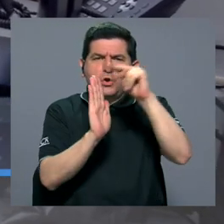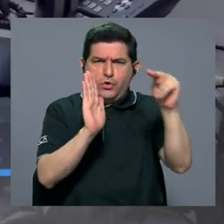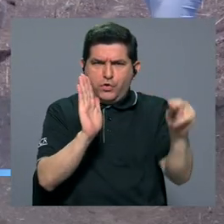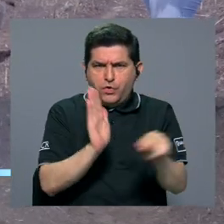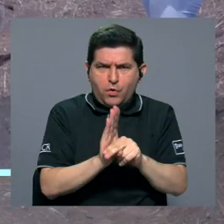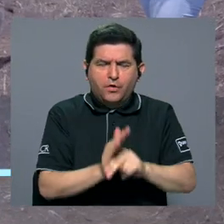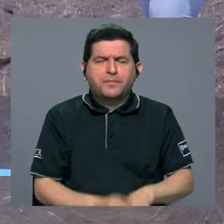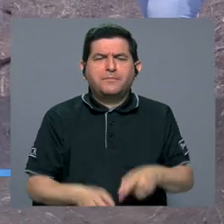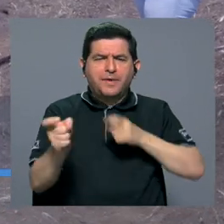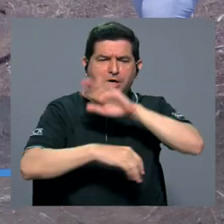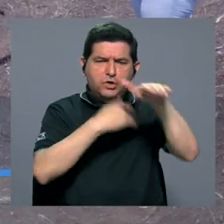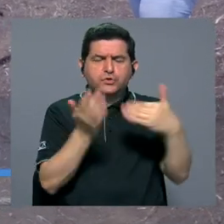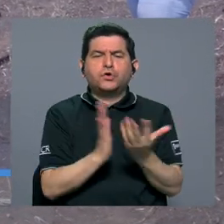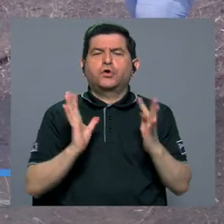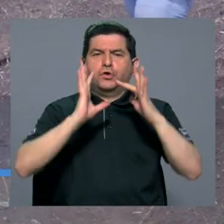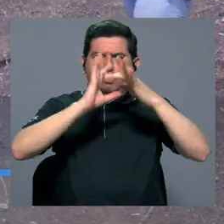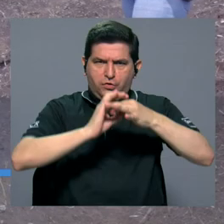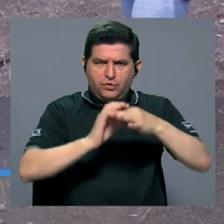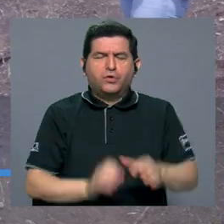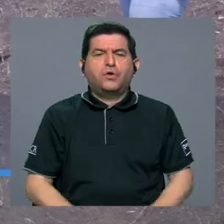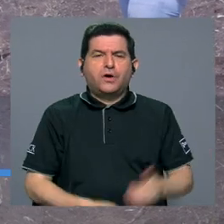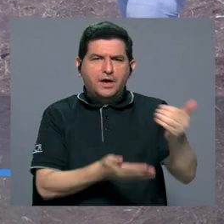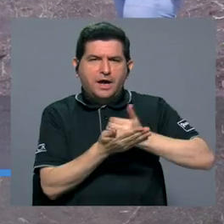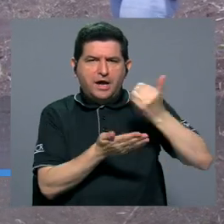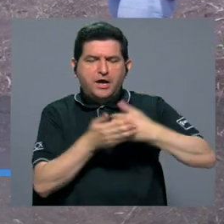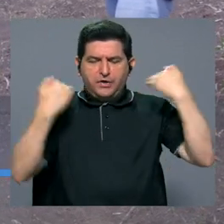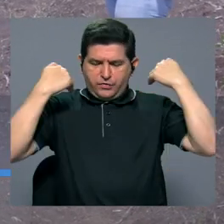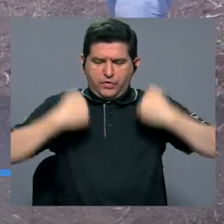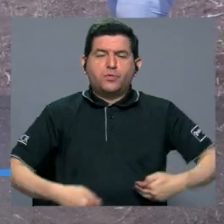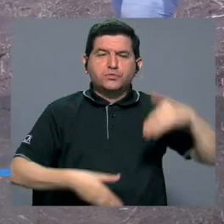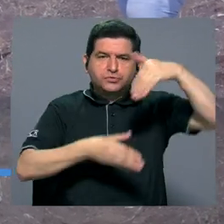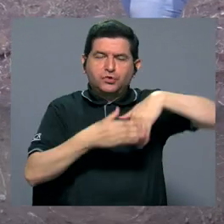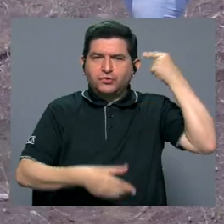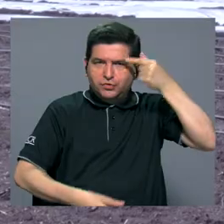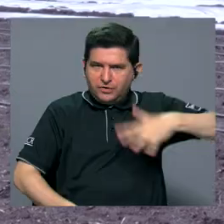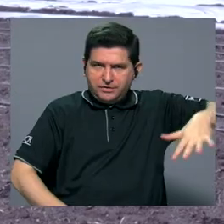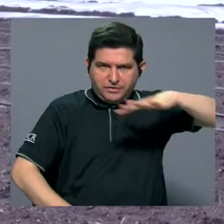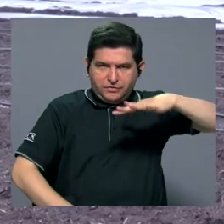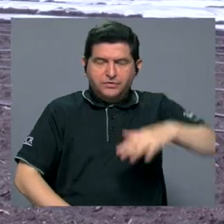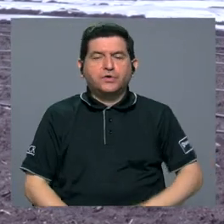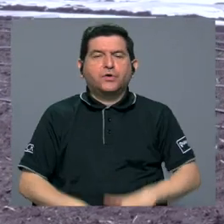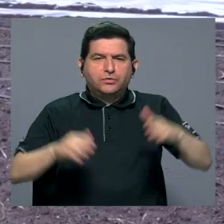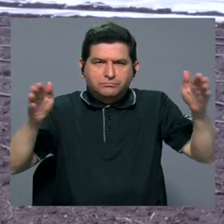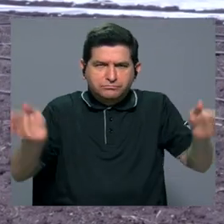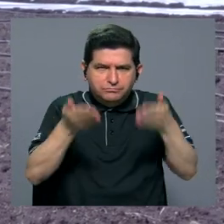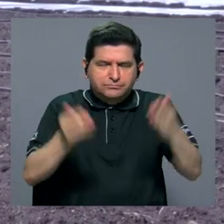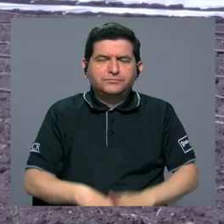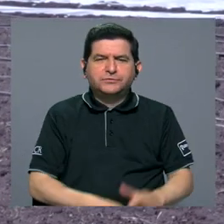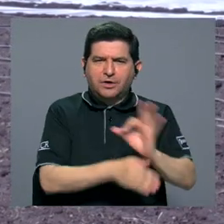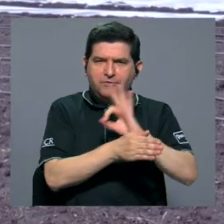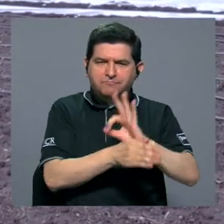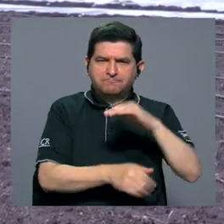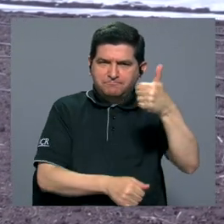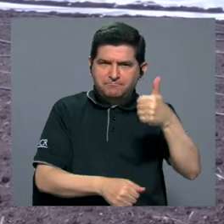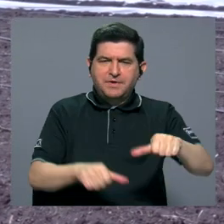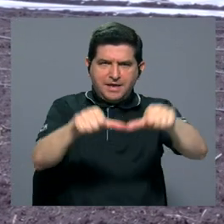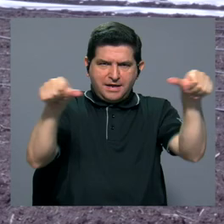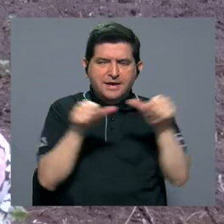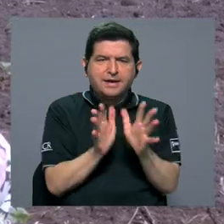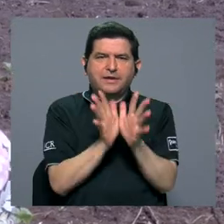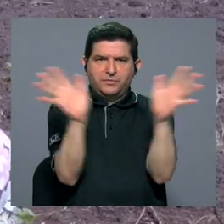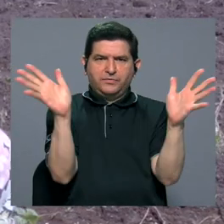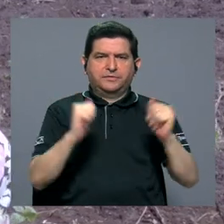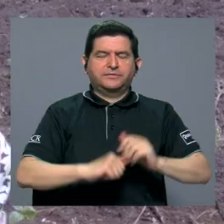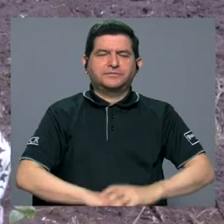la normativa que rige todo lo relativo a los recursos humanos en el Estado e impulsar la eficiencia en el